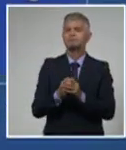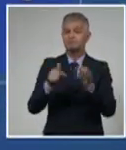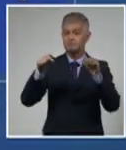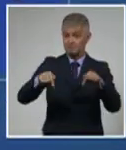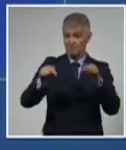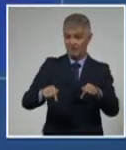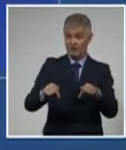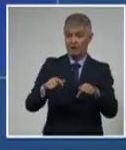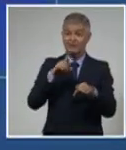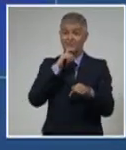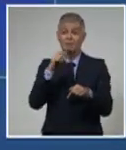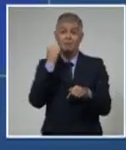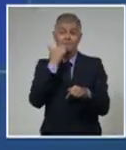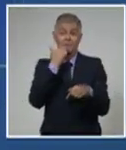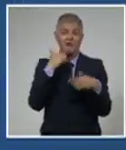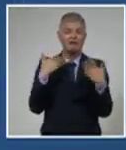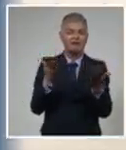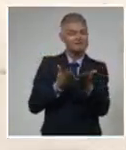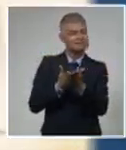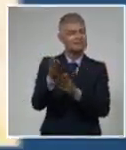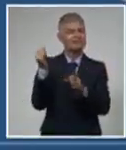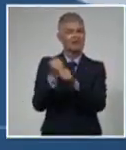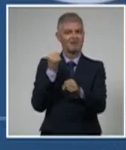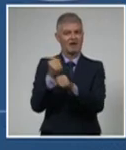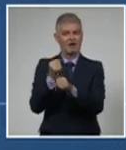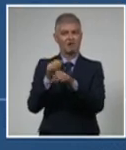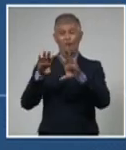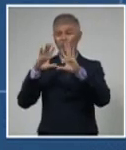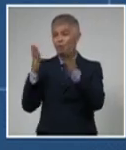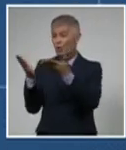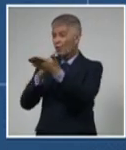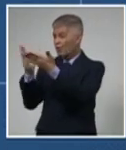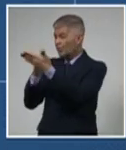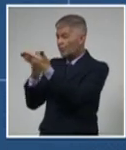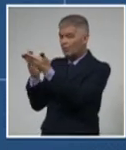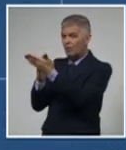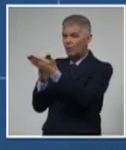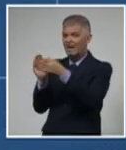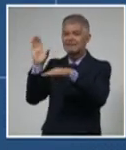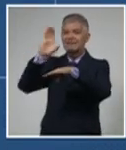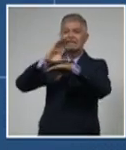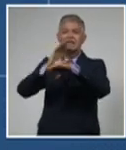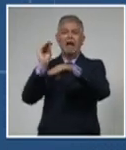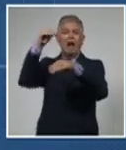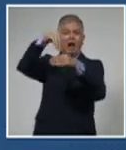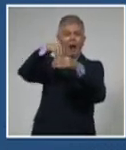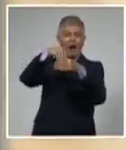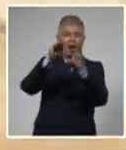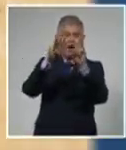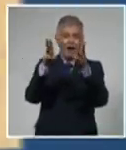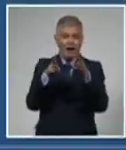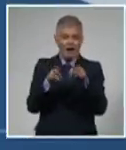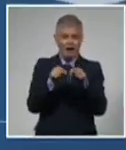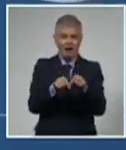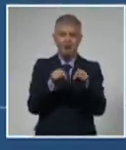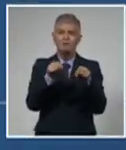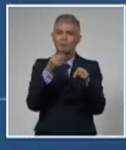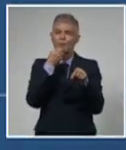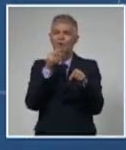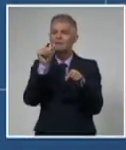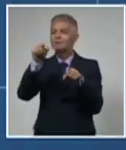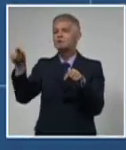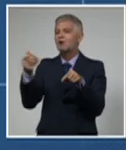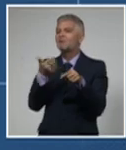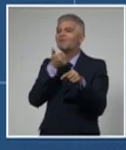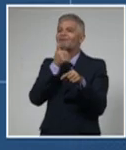desafío mayor es continuar trabajando en la digitalización de todo su archivo y en facilitar aún más el acceso a sus contenidos a